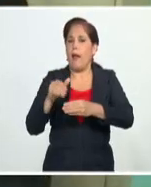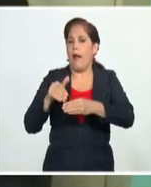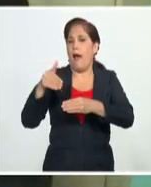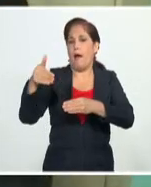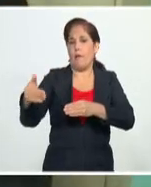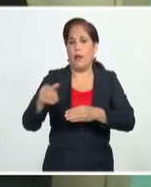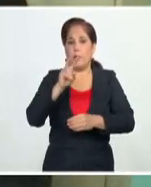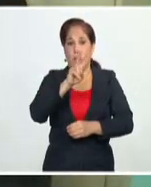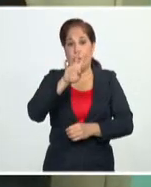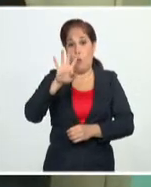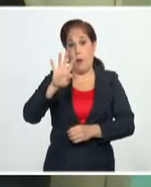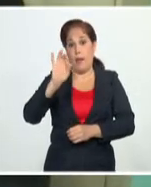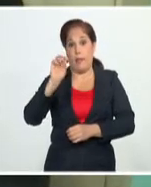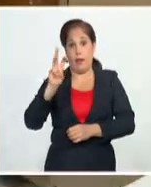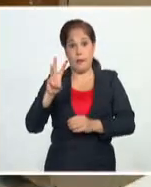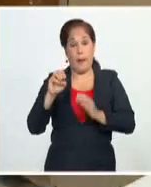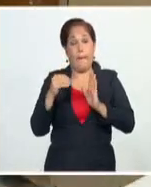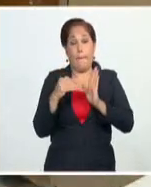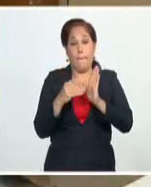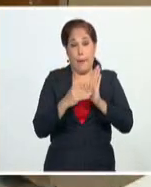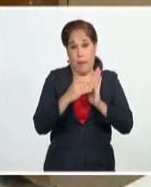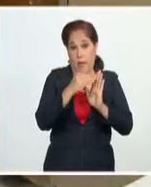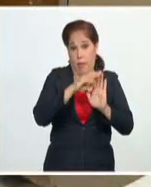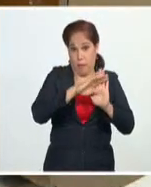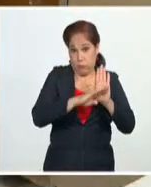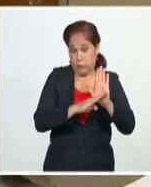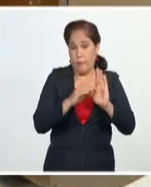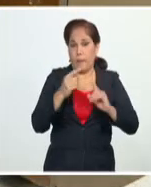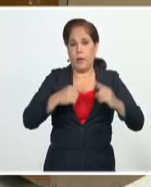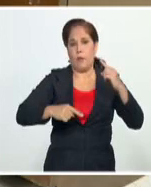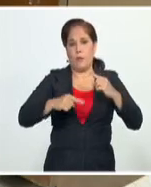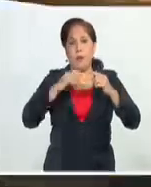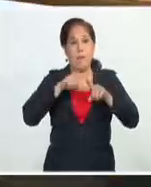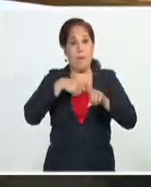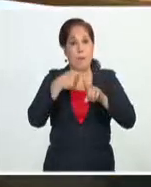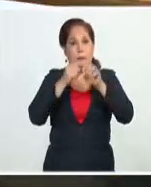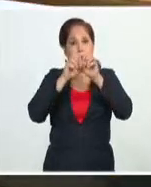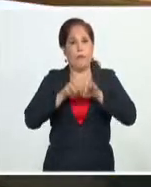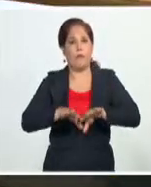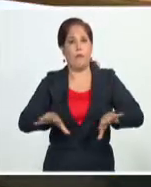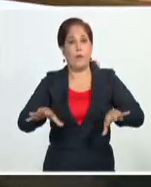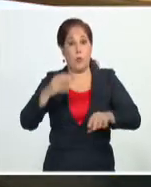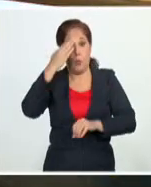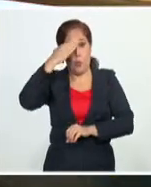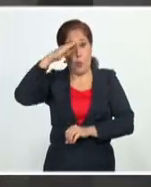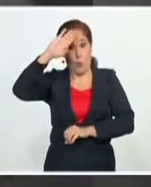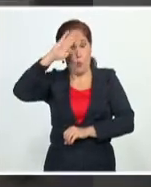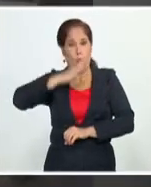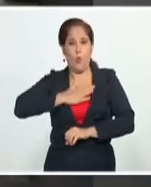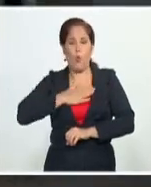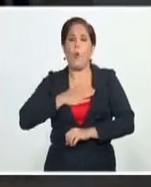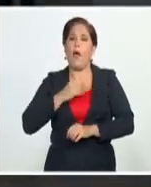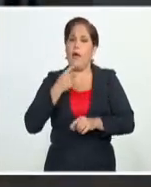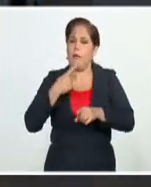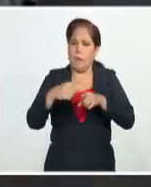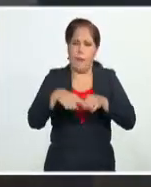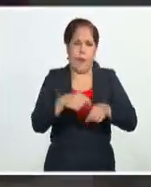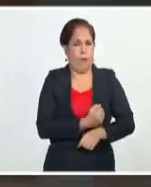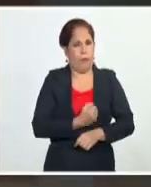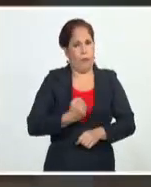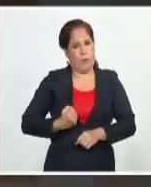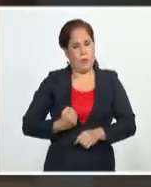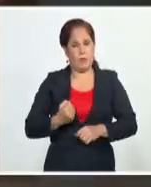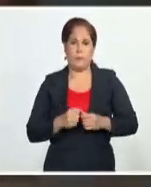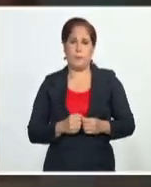243 medidas en contra y una pandemia mundial a la que el gobierno cubano destina múltiples recursos